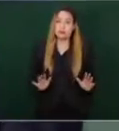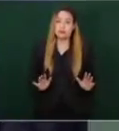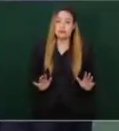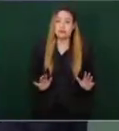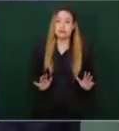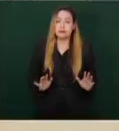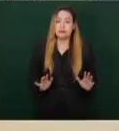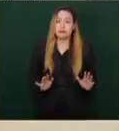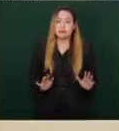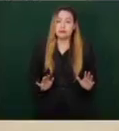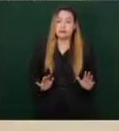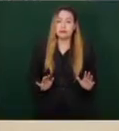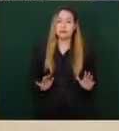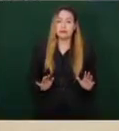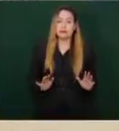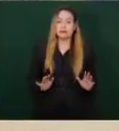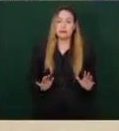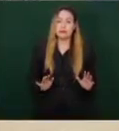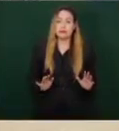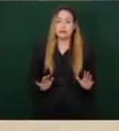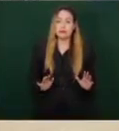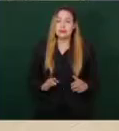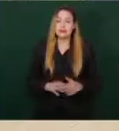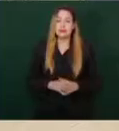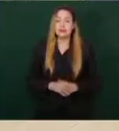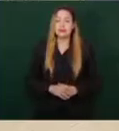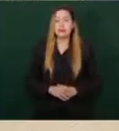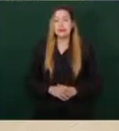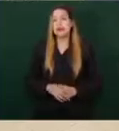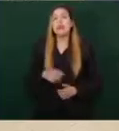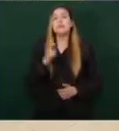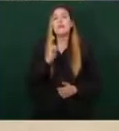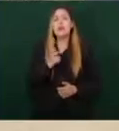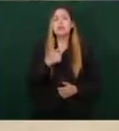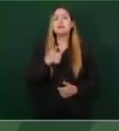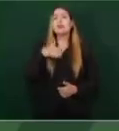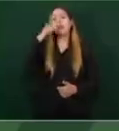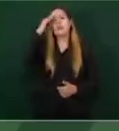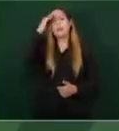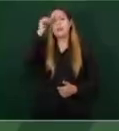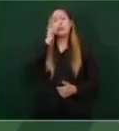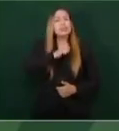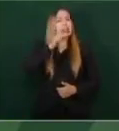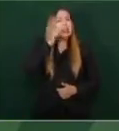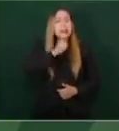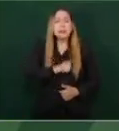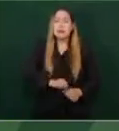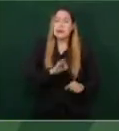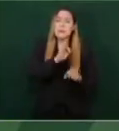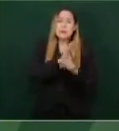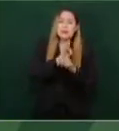hablo de proteger la vida de todos